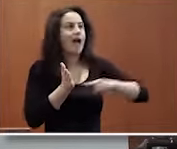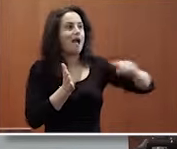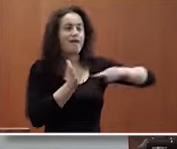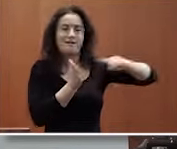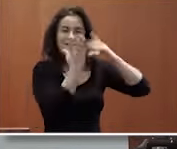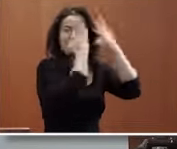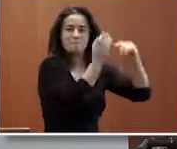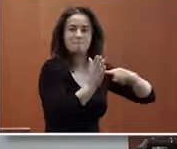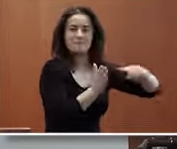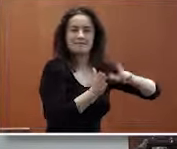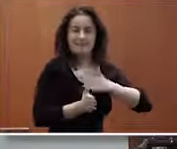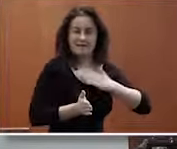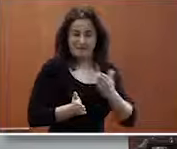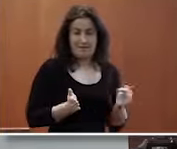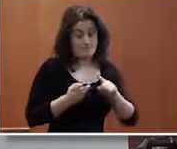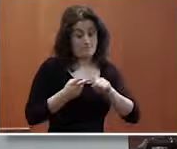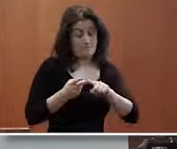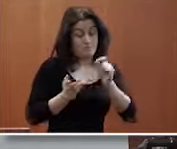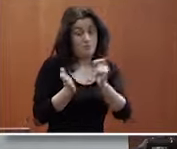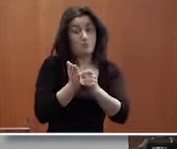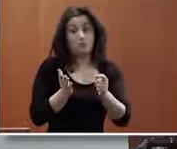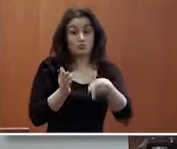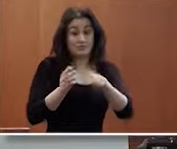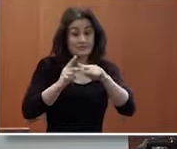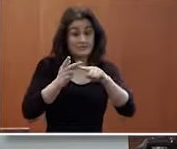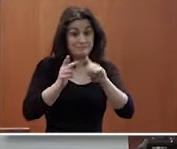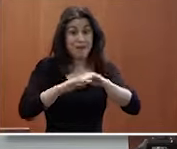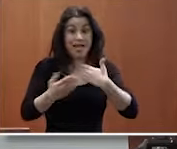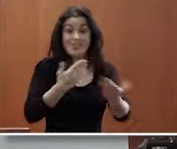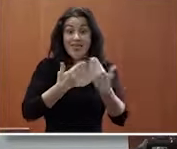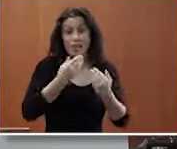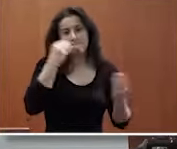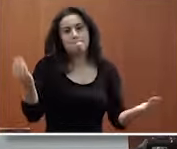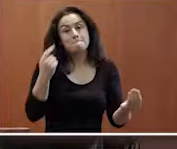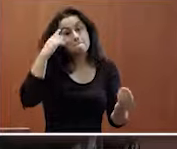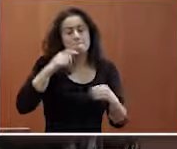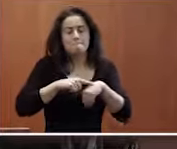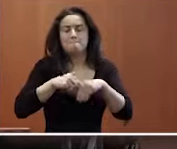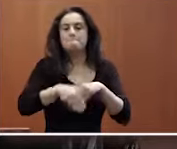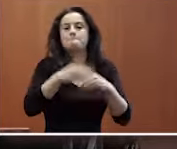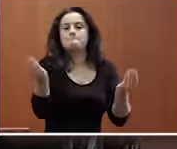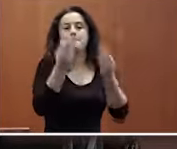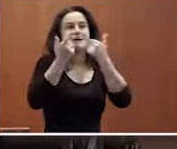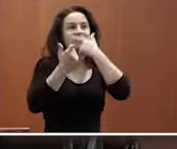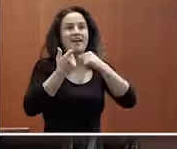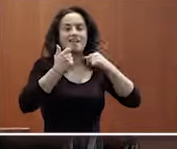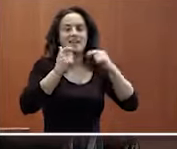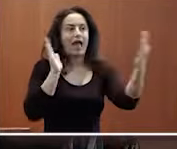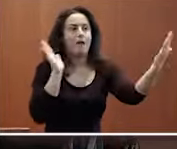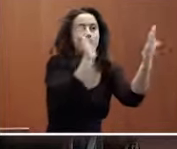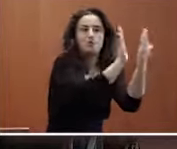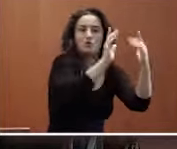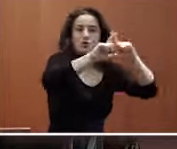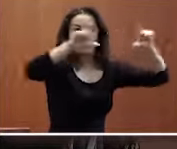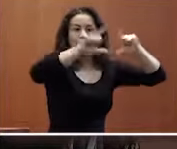eso será un cauce yo creo que bueno para que el mundo de la empresa para que sea más fácil aproximarse y